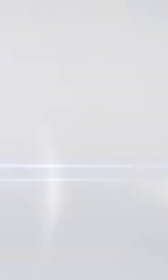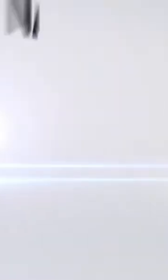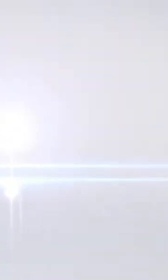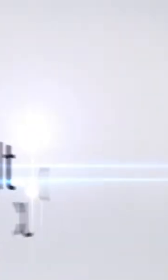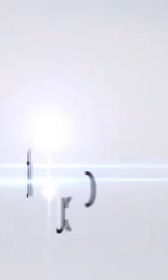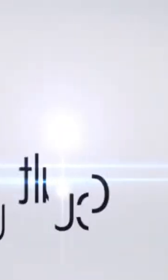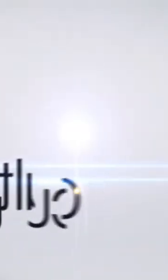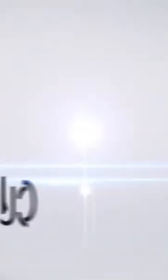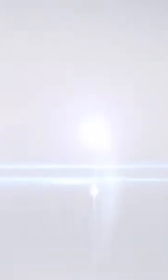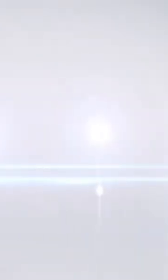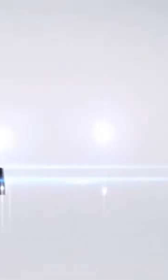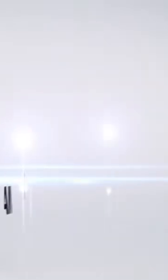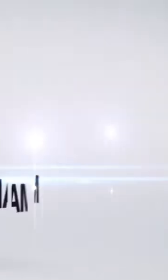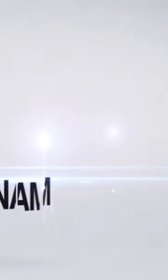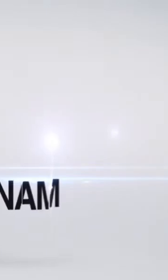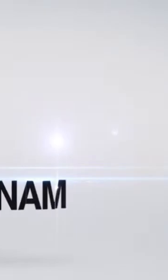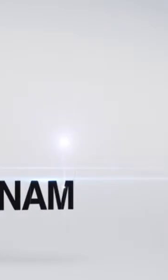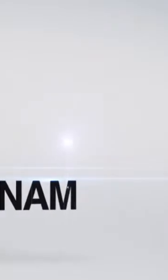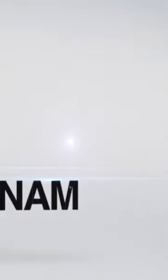Gracias.